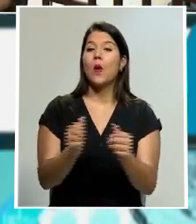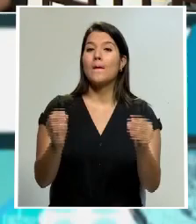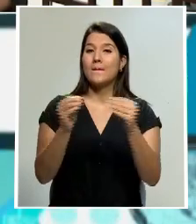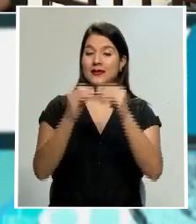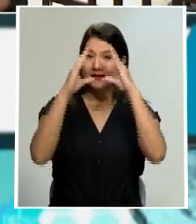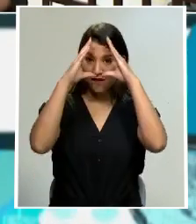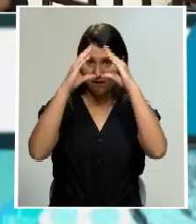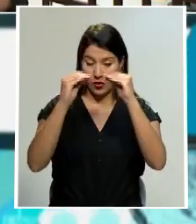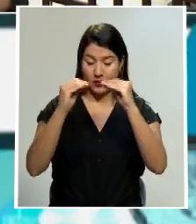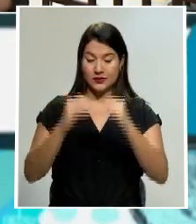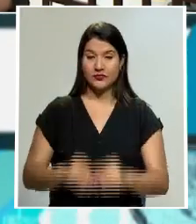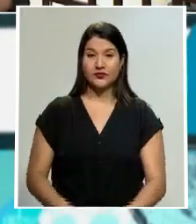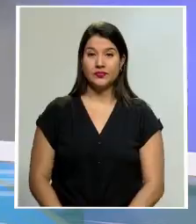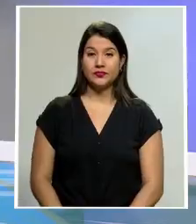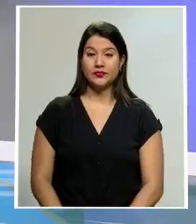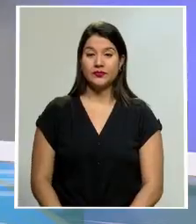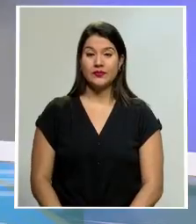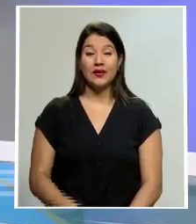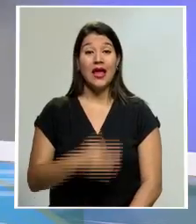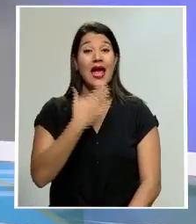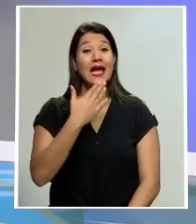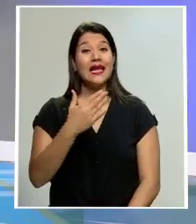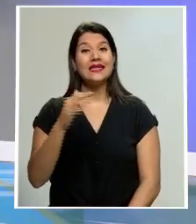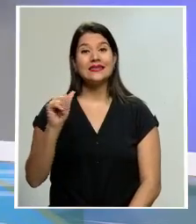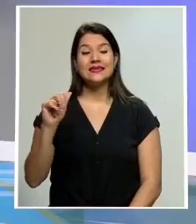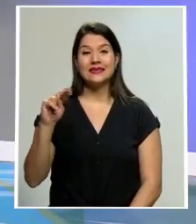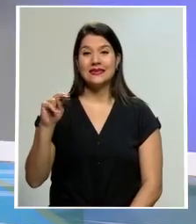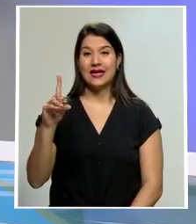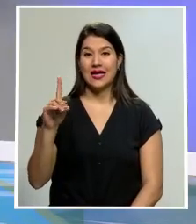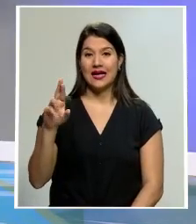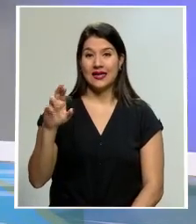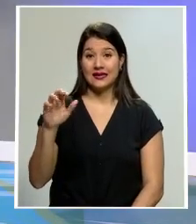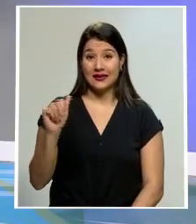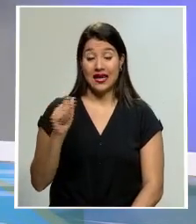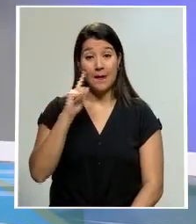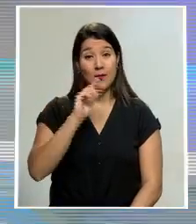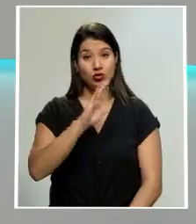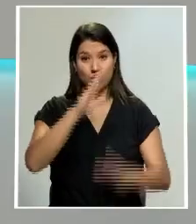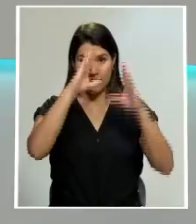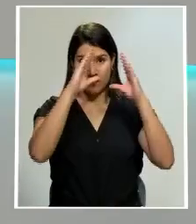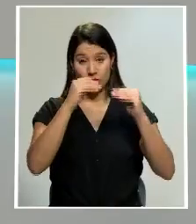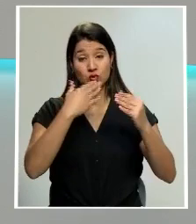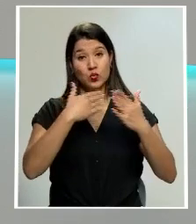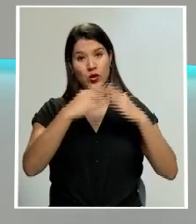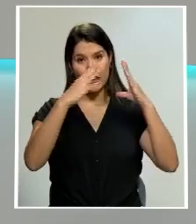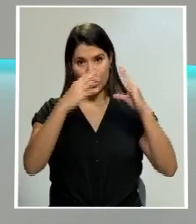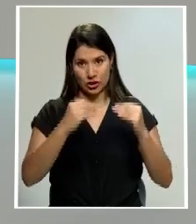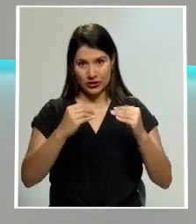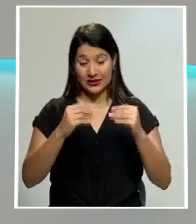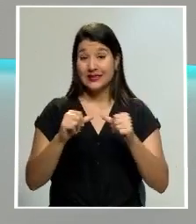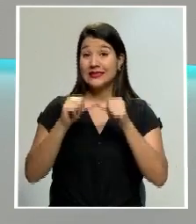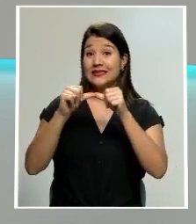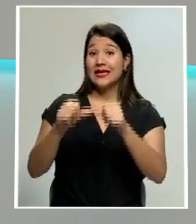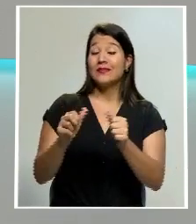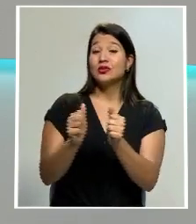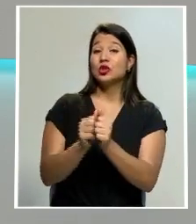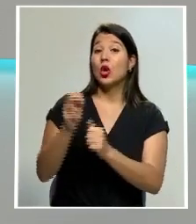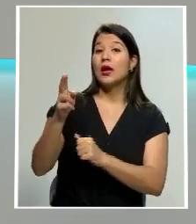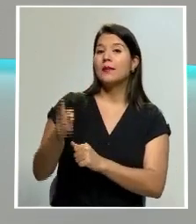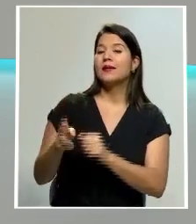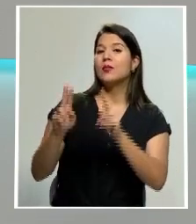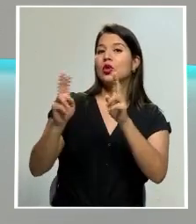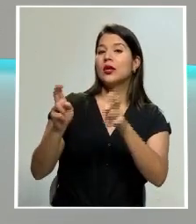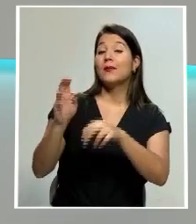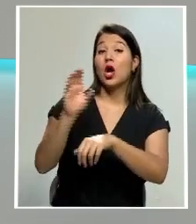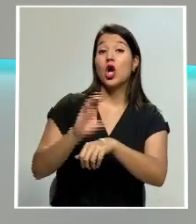allá en el estudio principal. Gracias, Andrea, por este amplio reporte. Muy buenas noches. Y siempre sobre este tema, el Consejo de